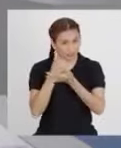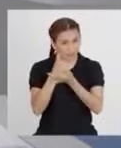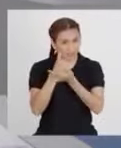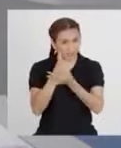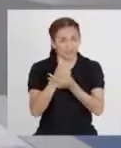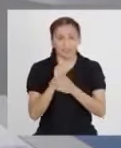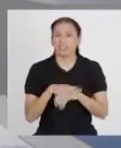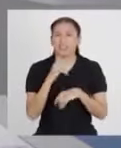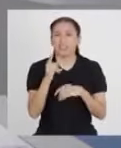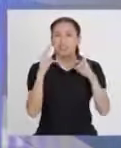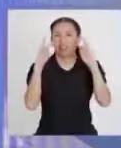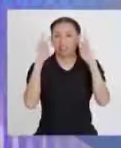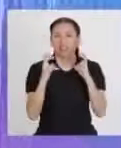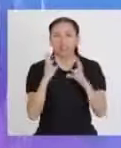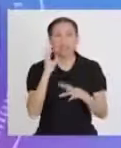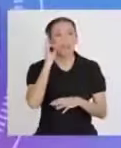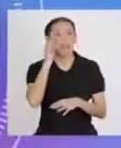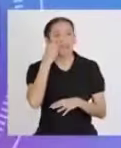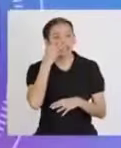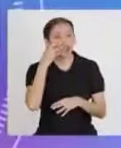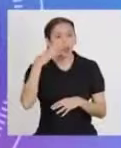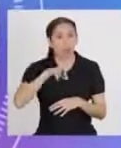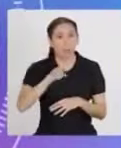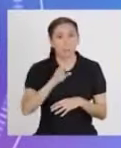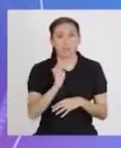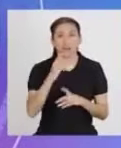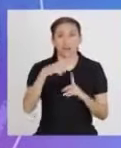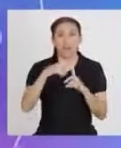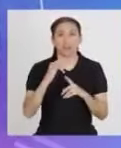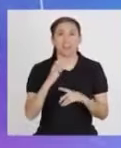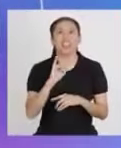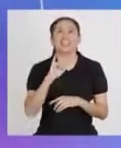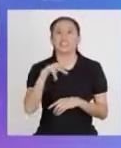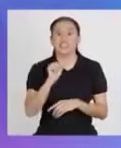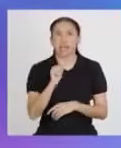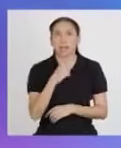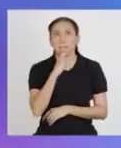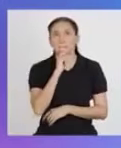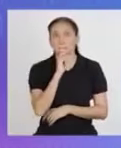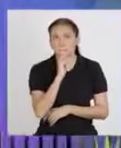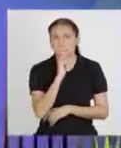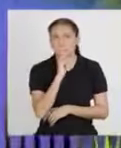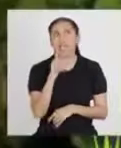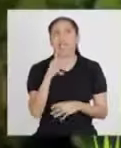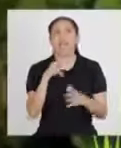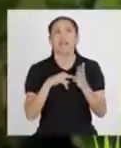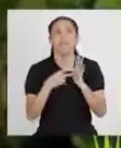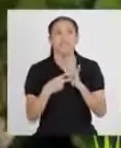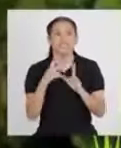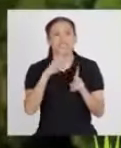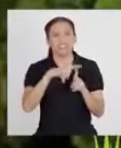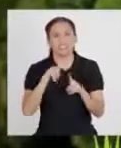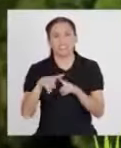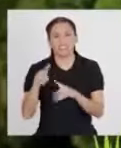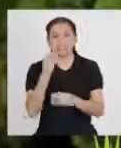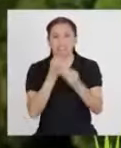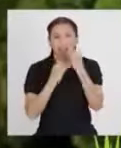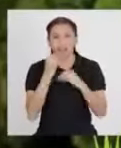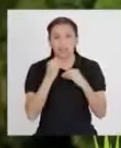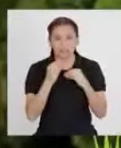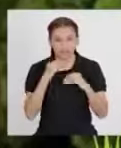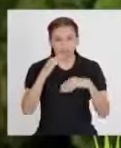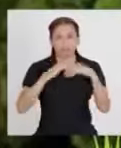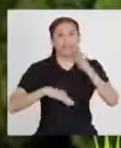Se trata de alimentos ricos en proteínas. ¡Oh! ¡Se trata, entonces, de los alimentos